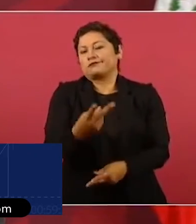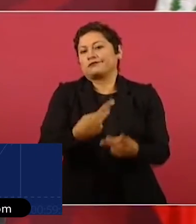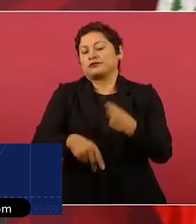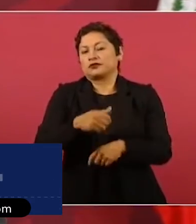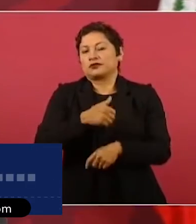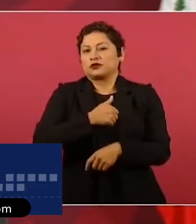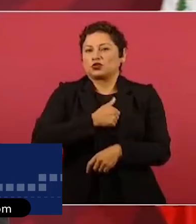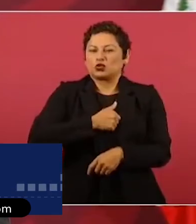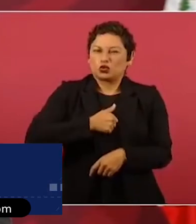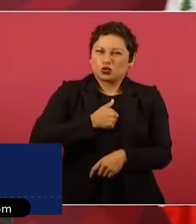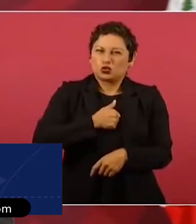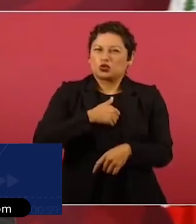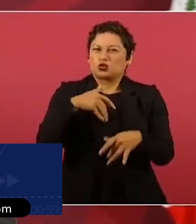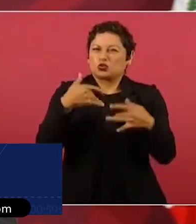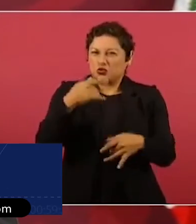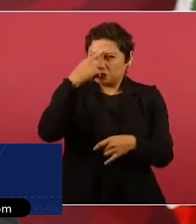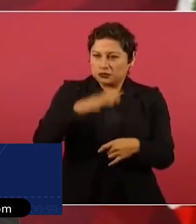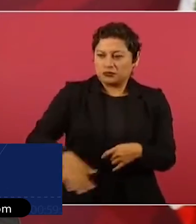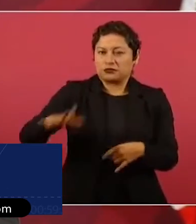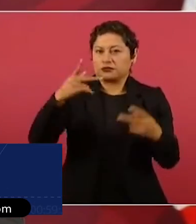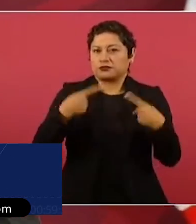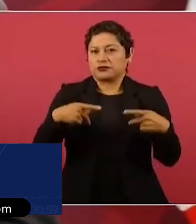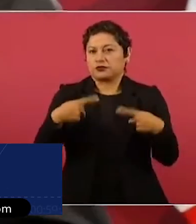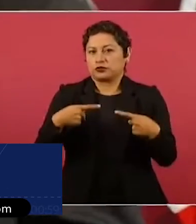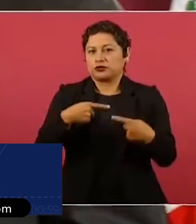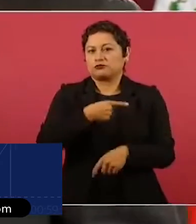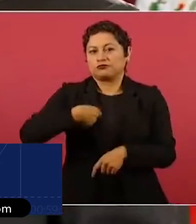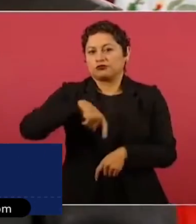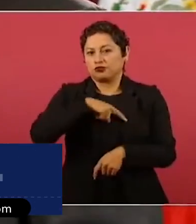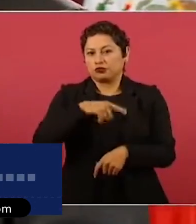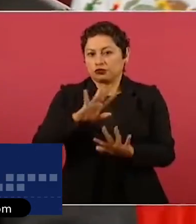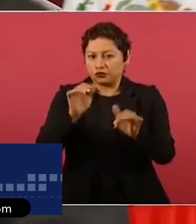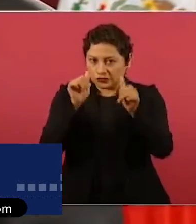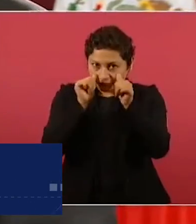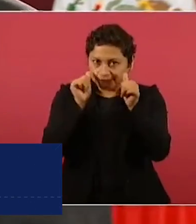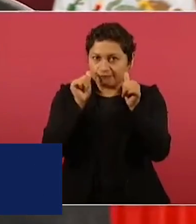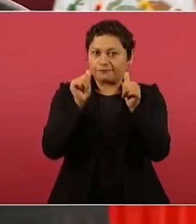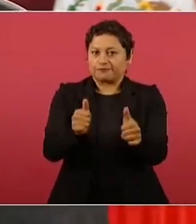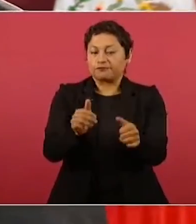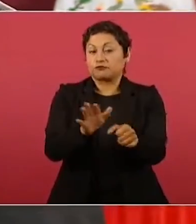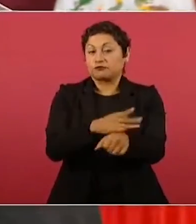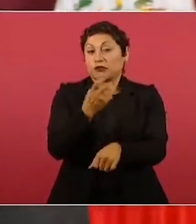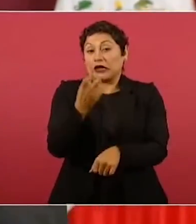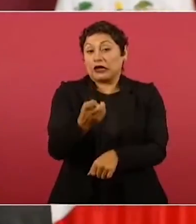A la gente causa mucho dolor a la gente.